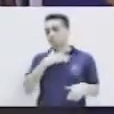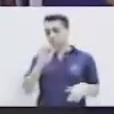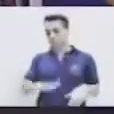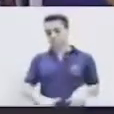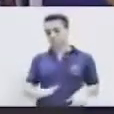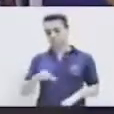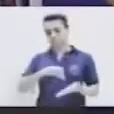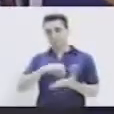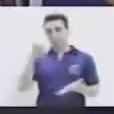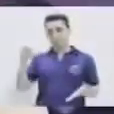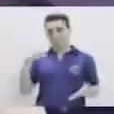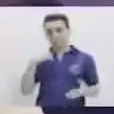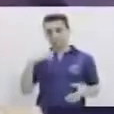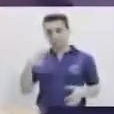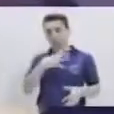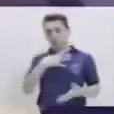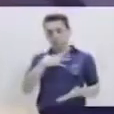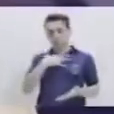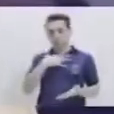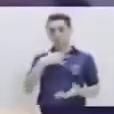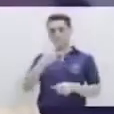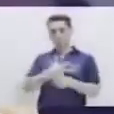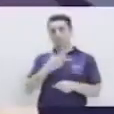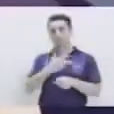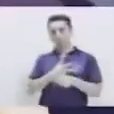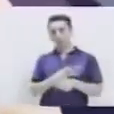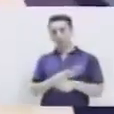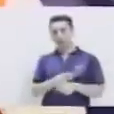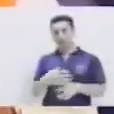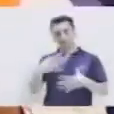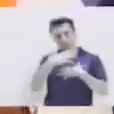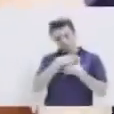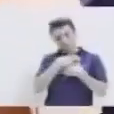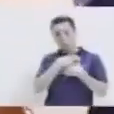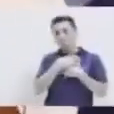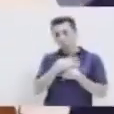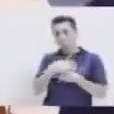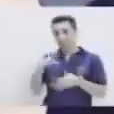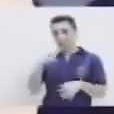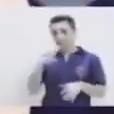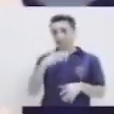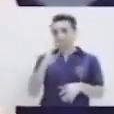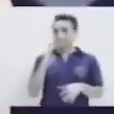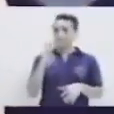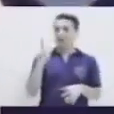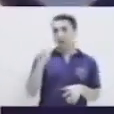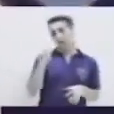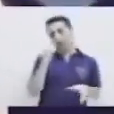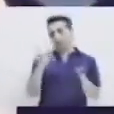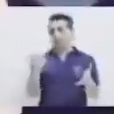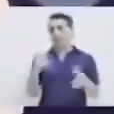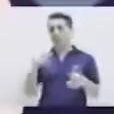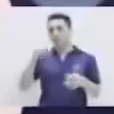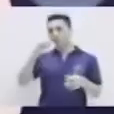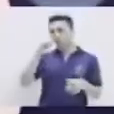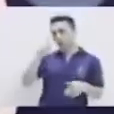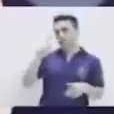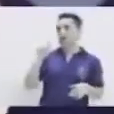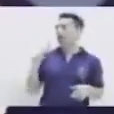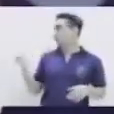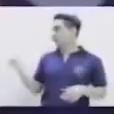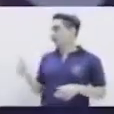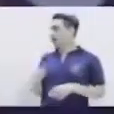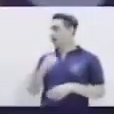de nuestra patria. ¿Vieron que nuestro también lleva combinaciones? Atitlán.